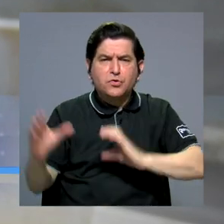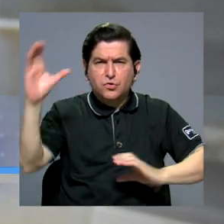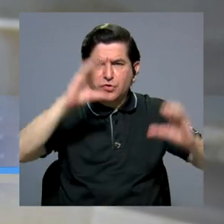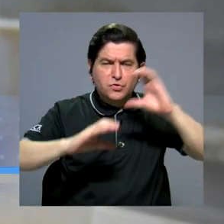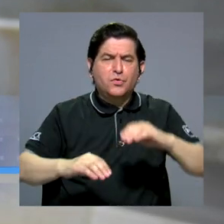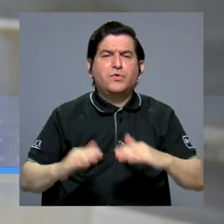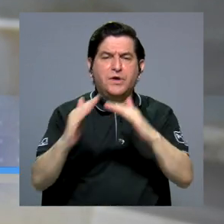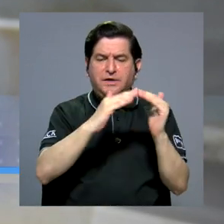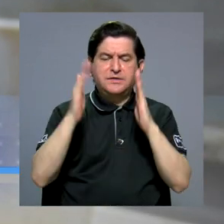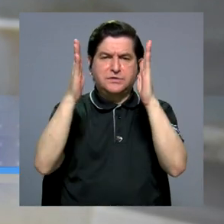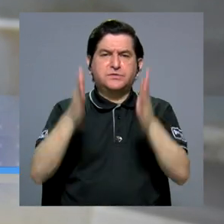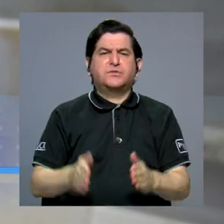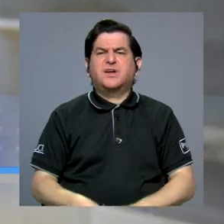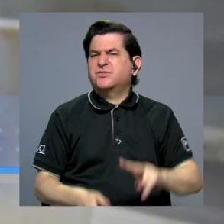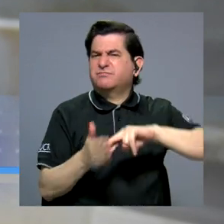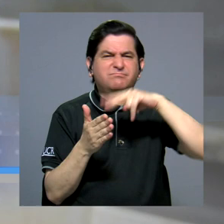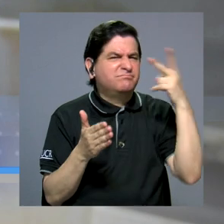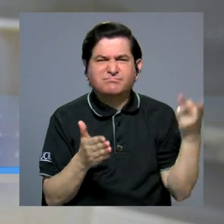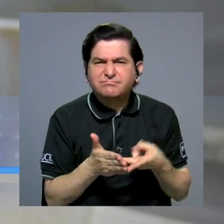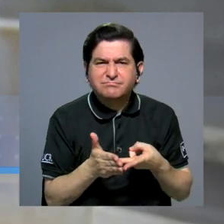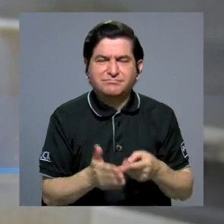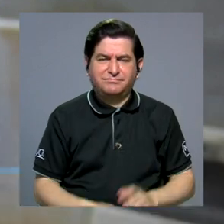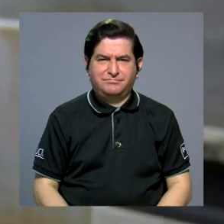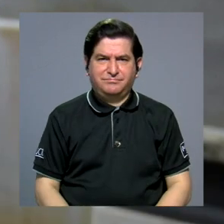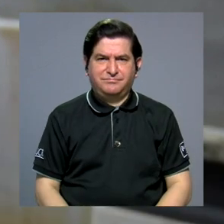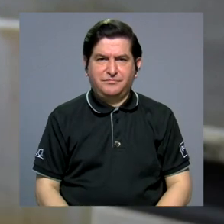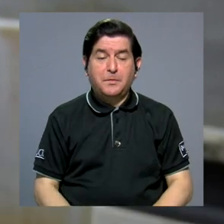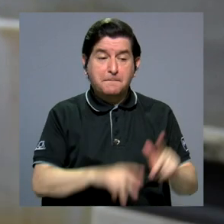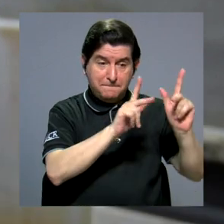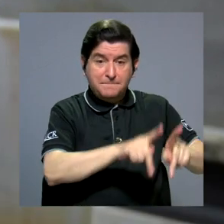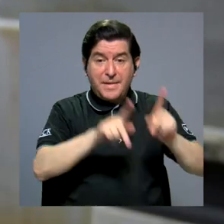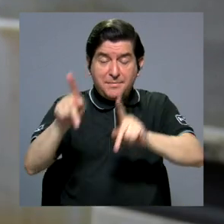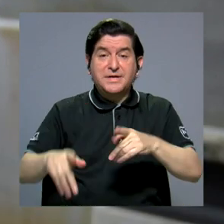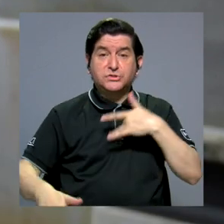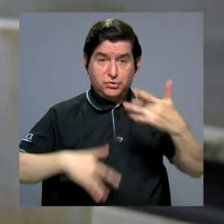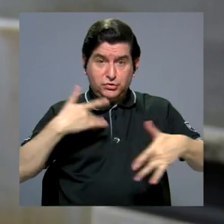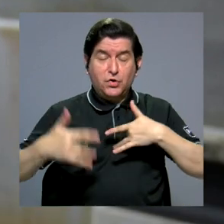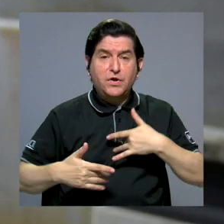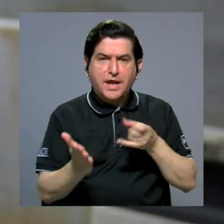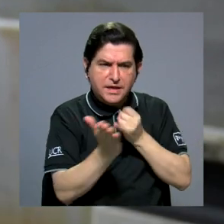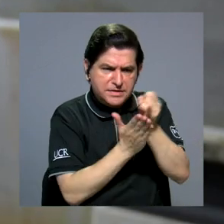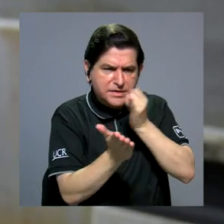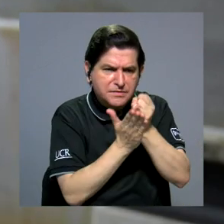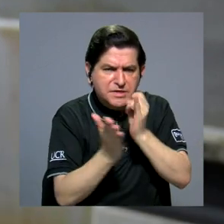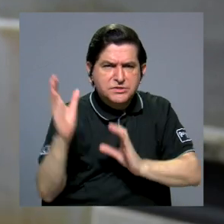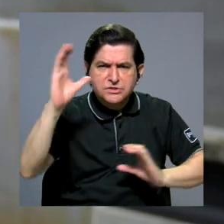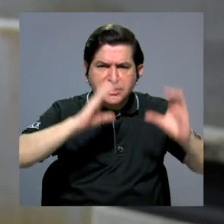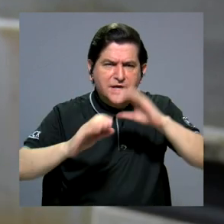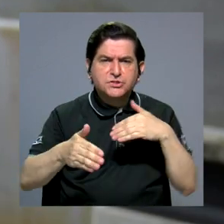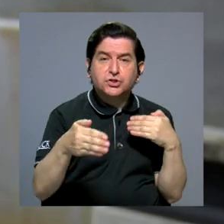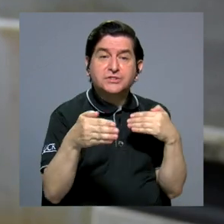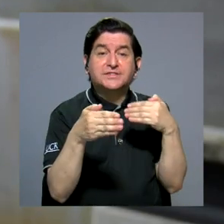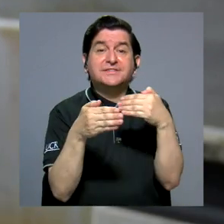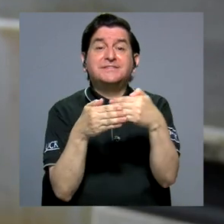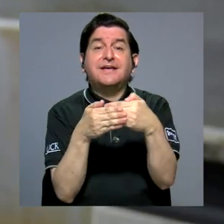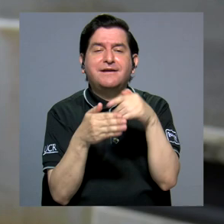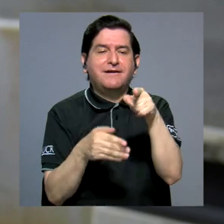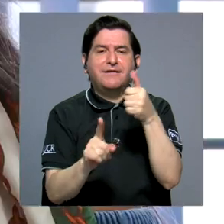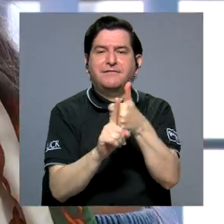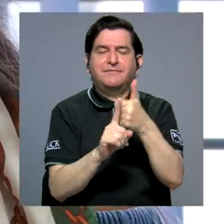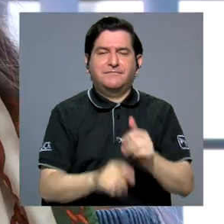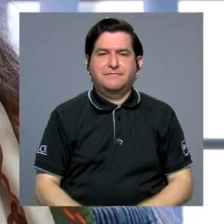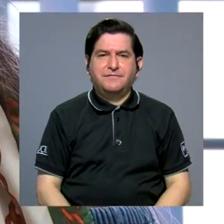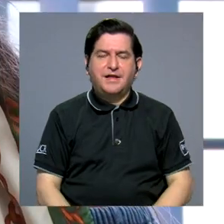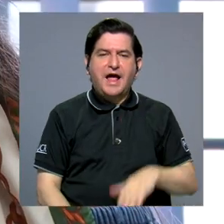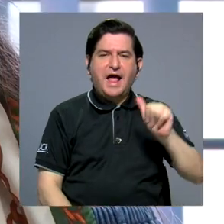científica en la ciudadanía. ¿Qué quiere decir esto? Esto es que las personas sientan la investigación y la ciencia cercanas a